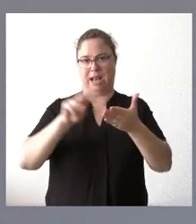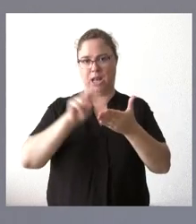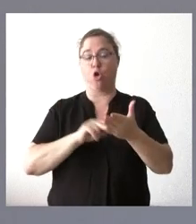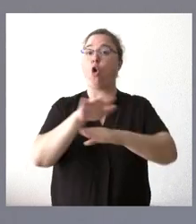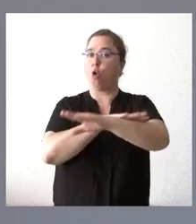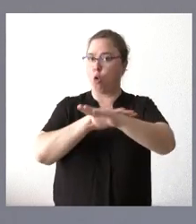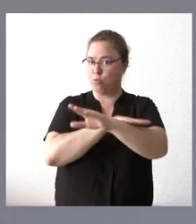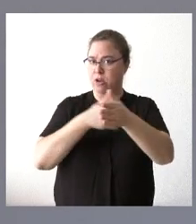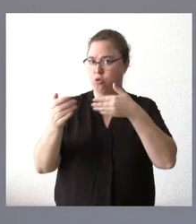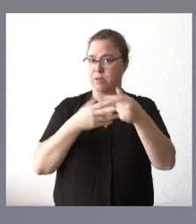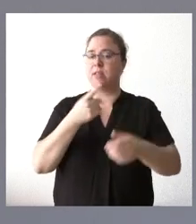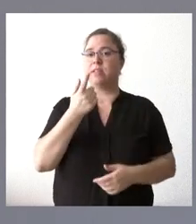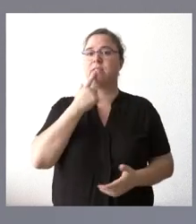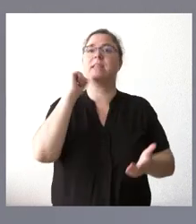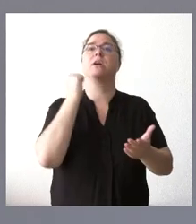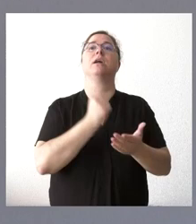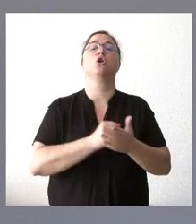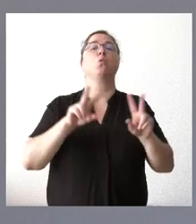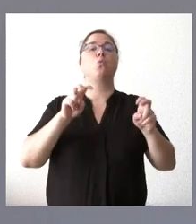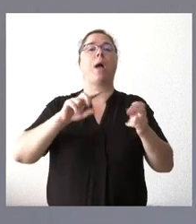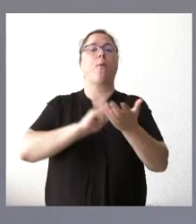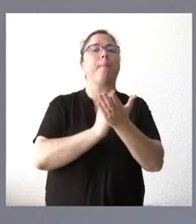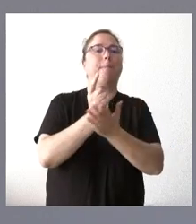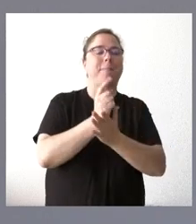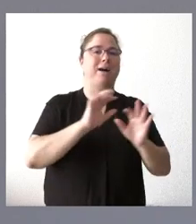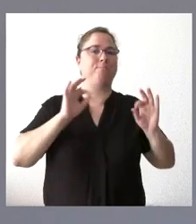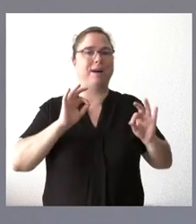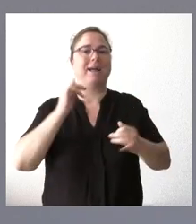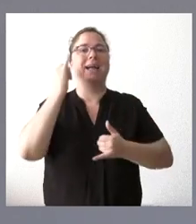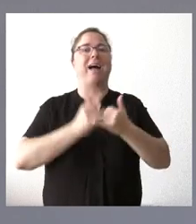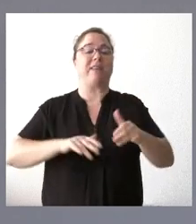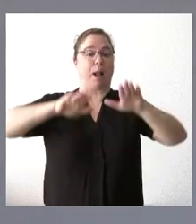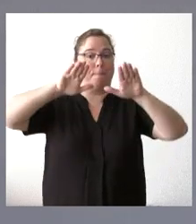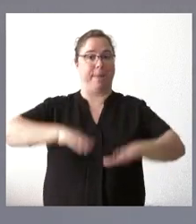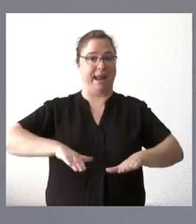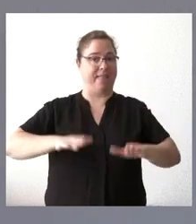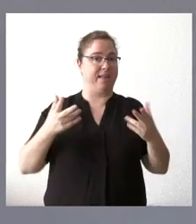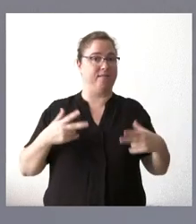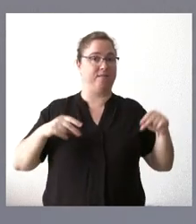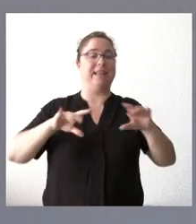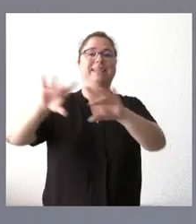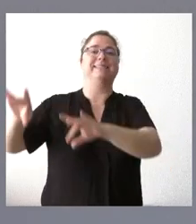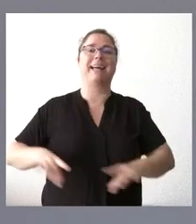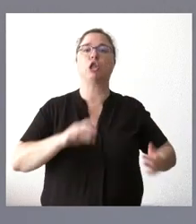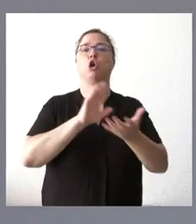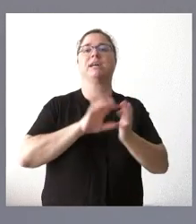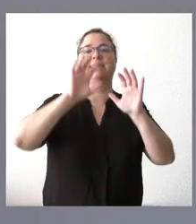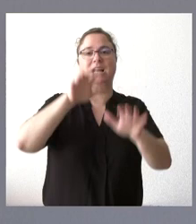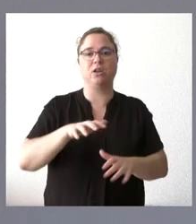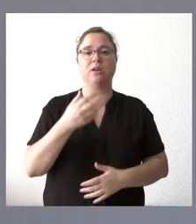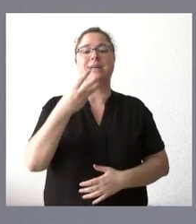Gobierno, dice que con el nuevo mapa concesional dejan de tener parada dentro del territorio de Castilla y León